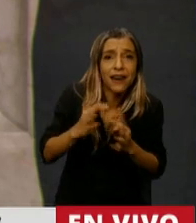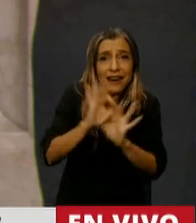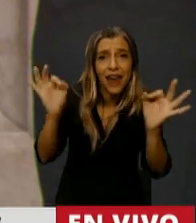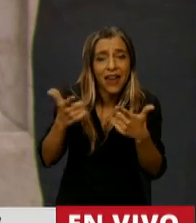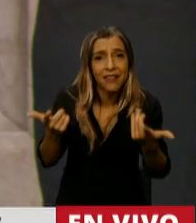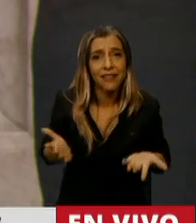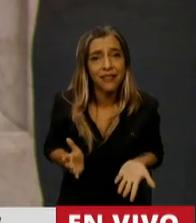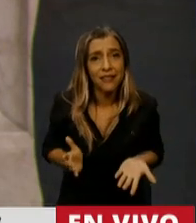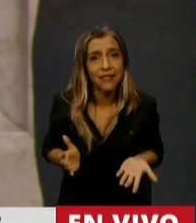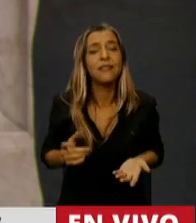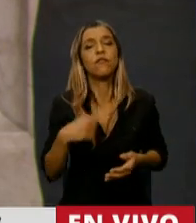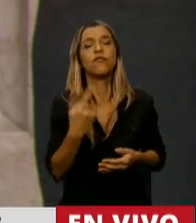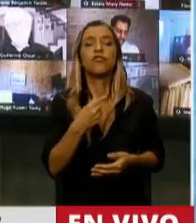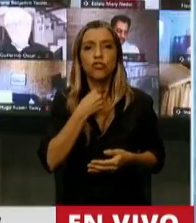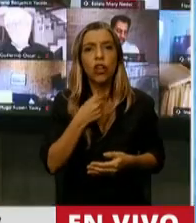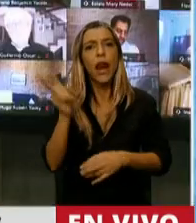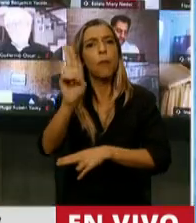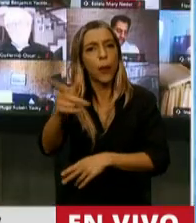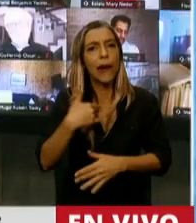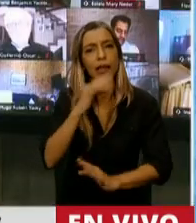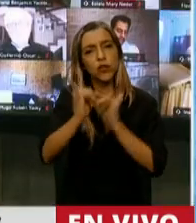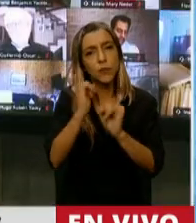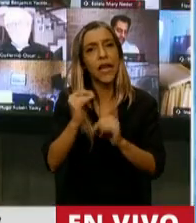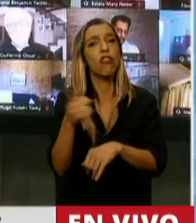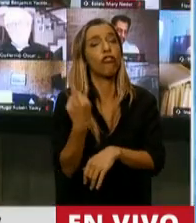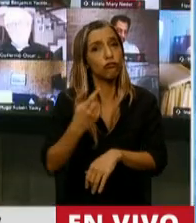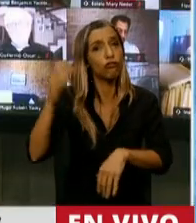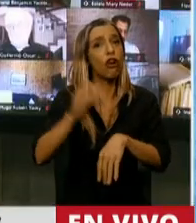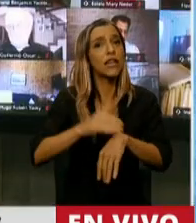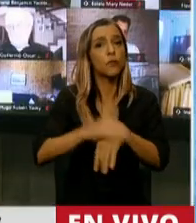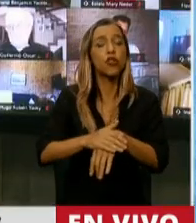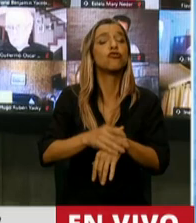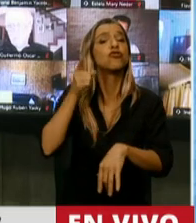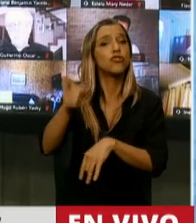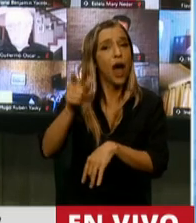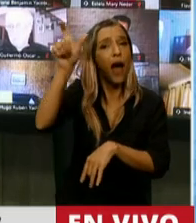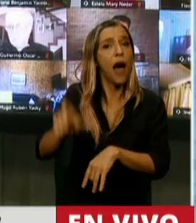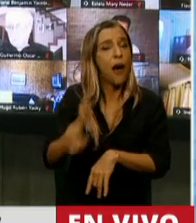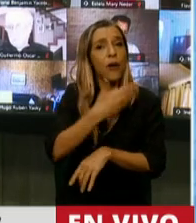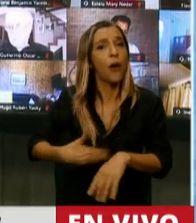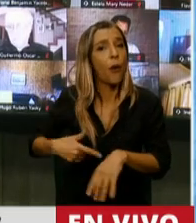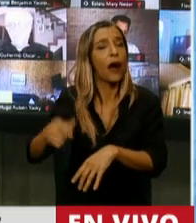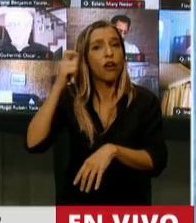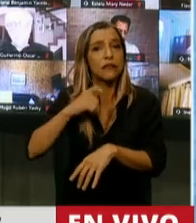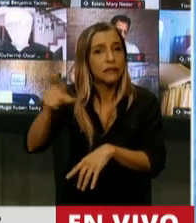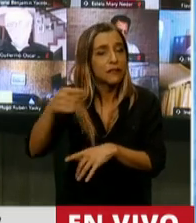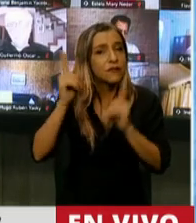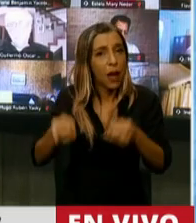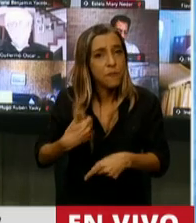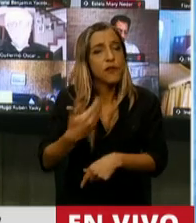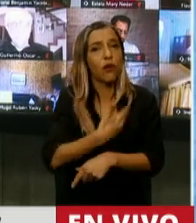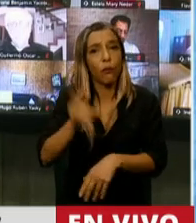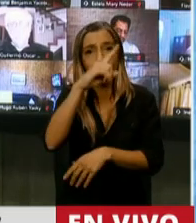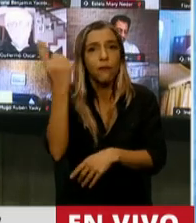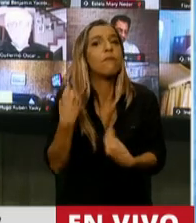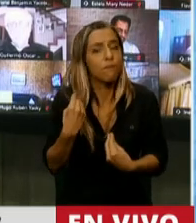queremos dejar planteada esta moción de privilegio y que hacemos responsable al Gobernador Kicillof, al Gobierno Nacional, por la integridad